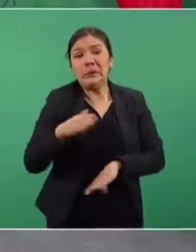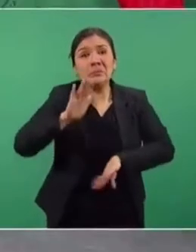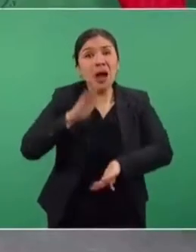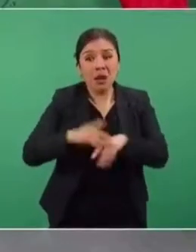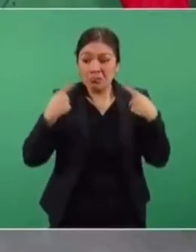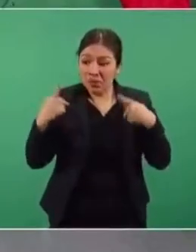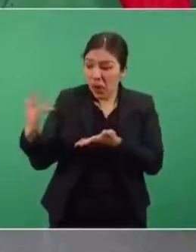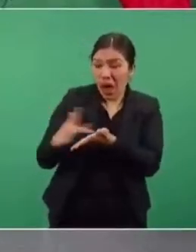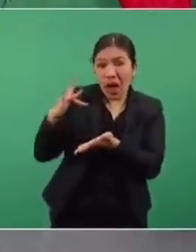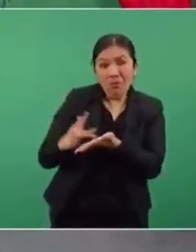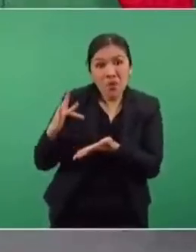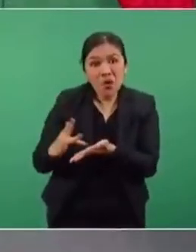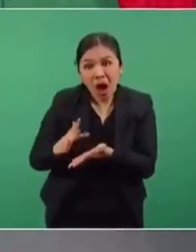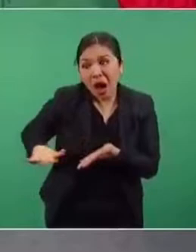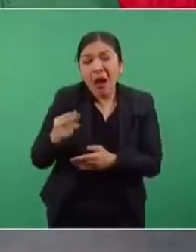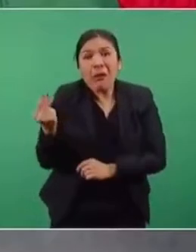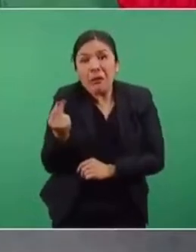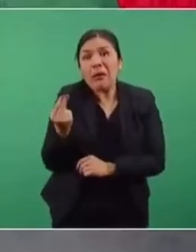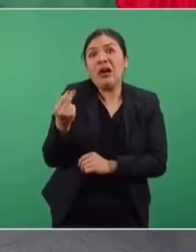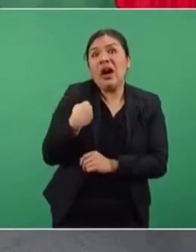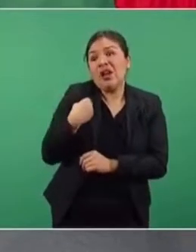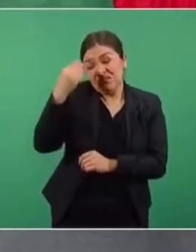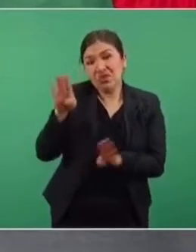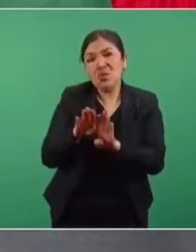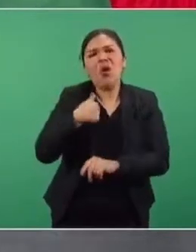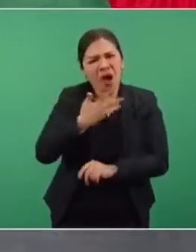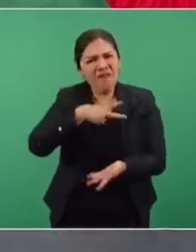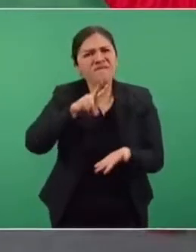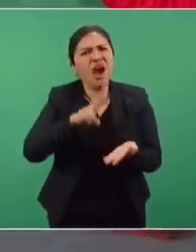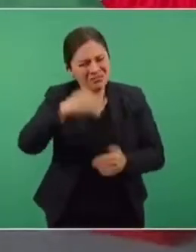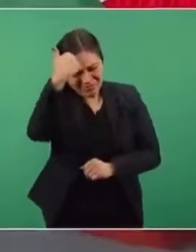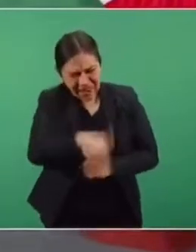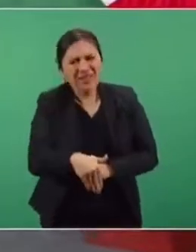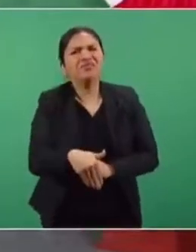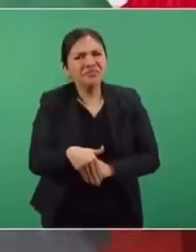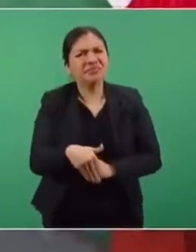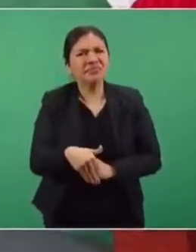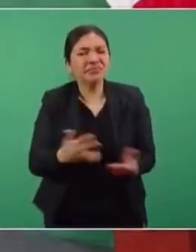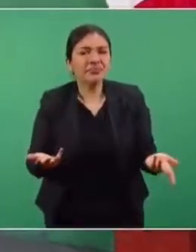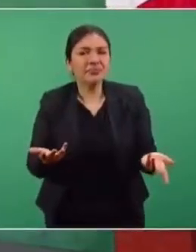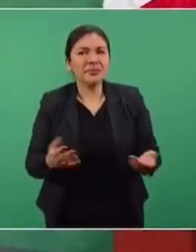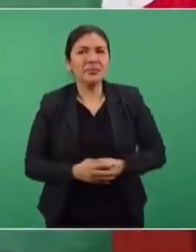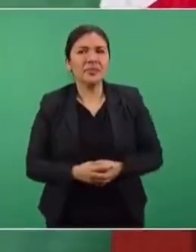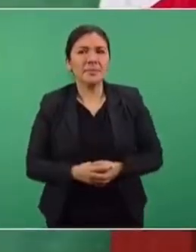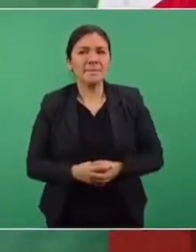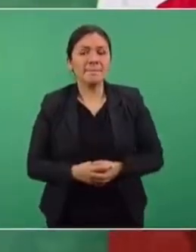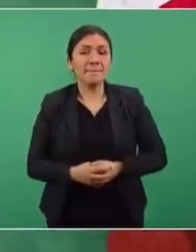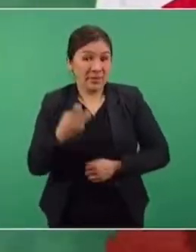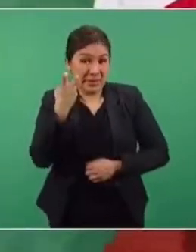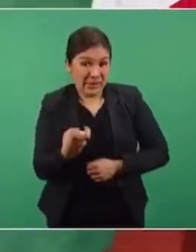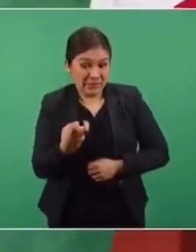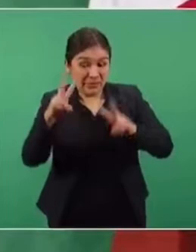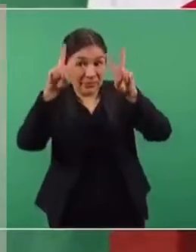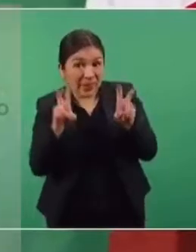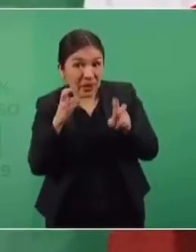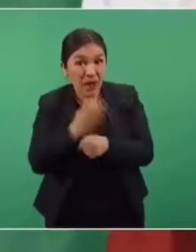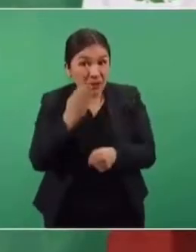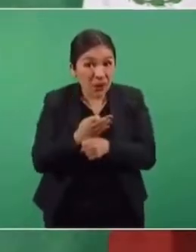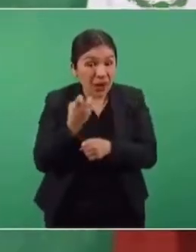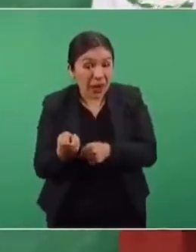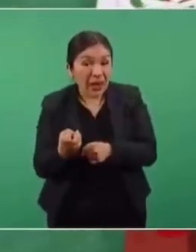de la gente, tenemos principios, tenemos ideales y esto es un asunto